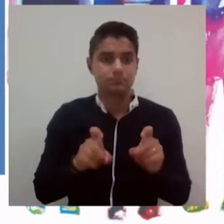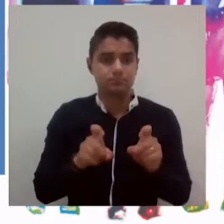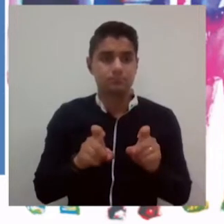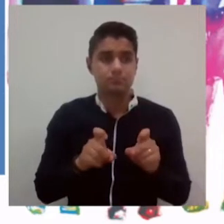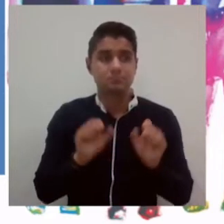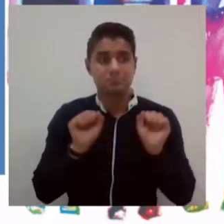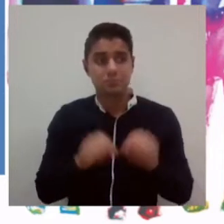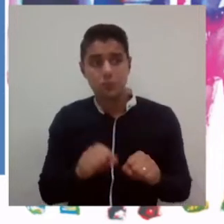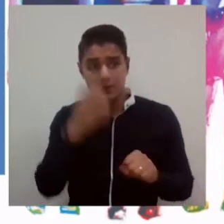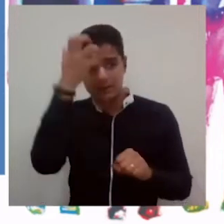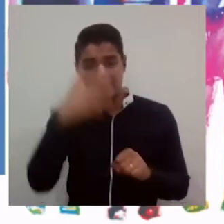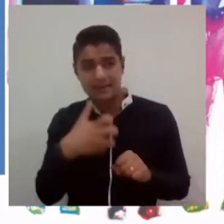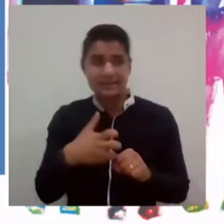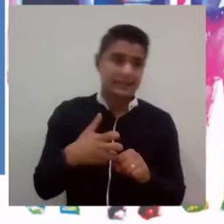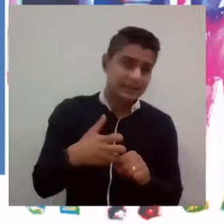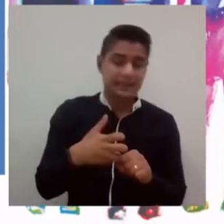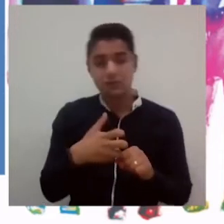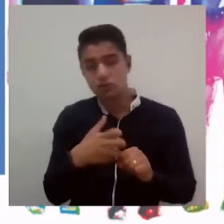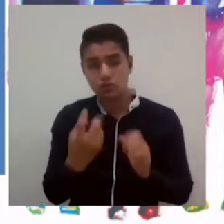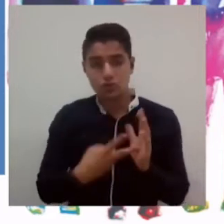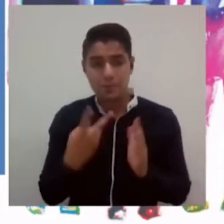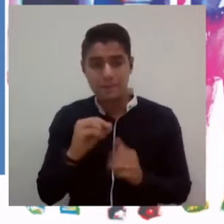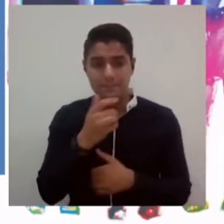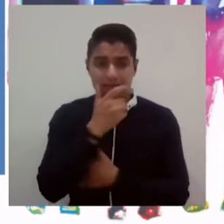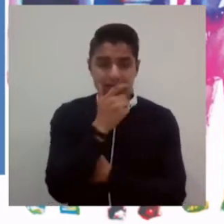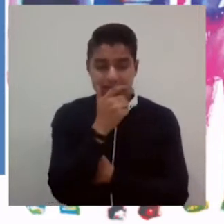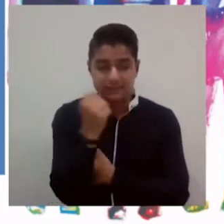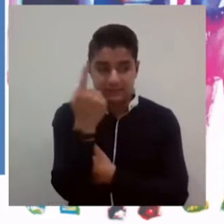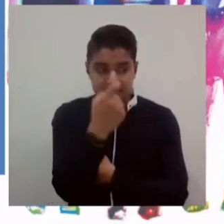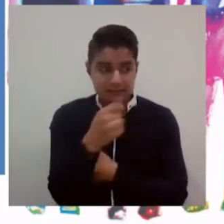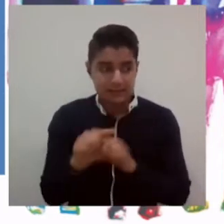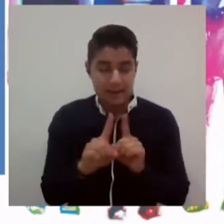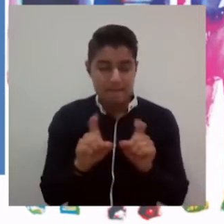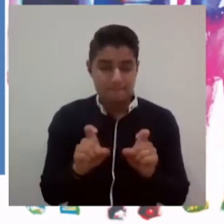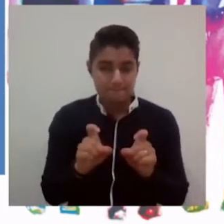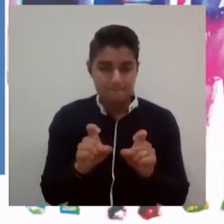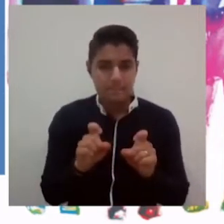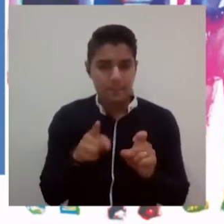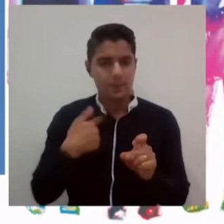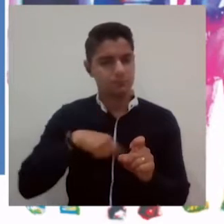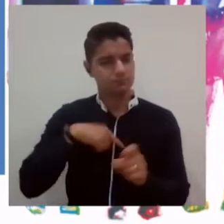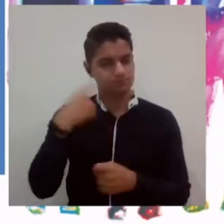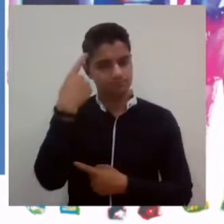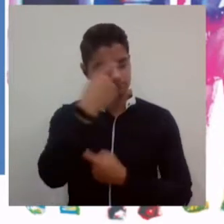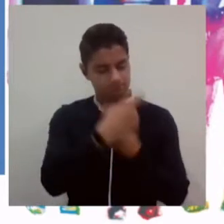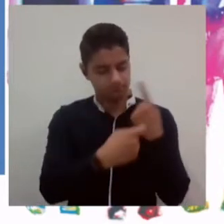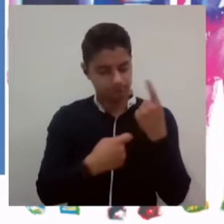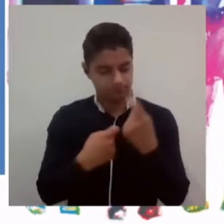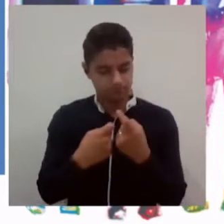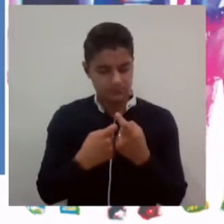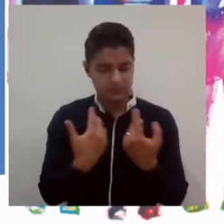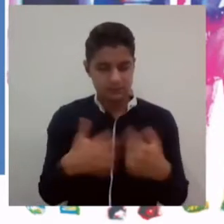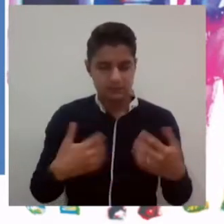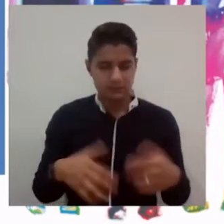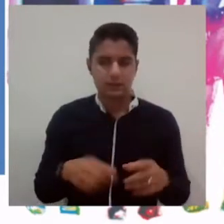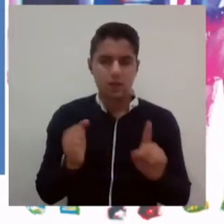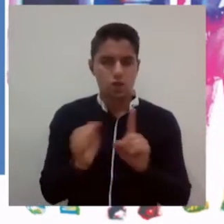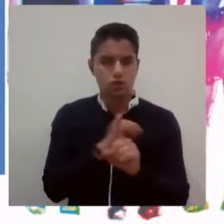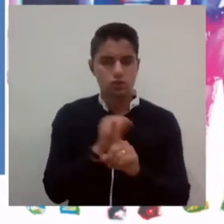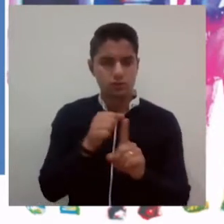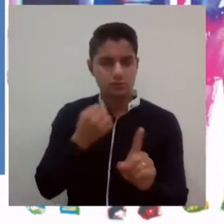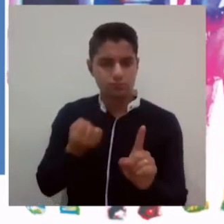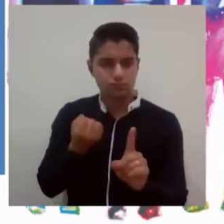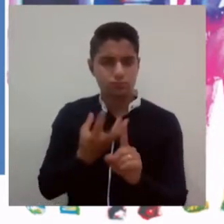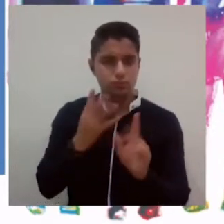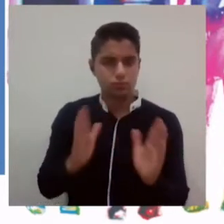el año 2020. Ante esto, como sector, reflexionamos acerca del valor social de las pruebas. Esto es el beneficio social que genera su